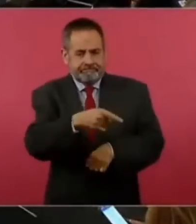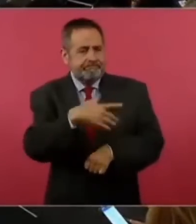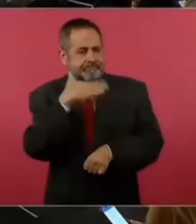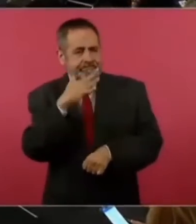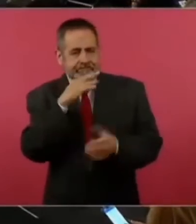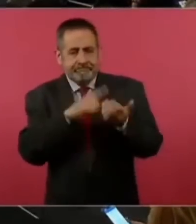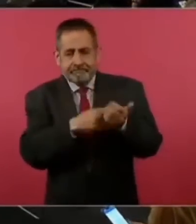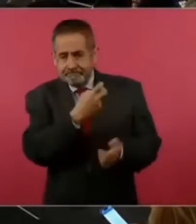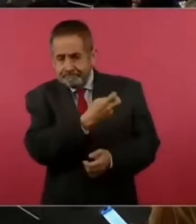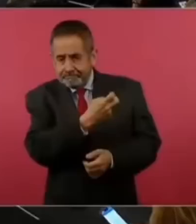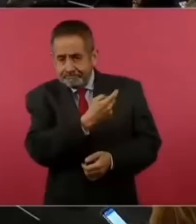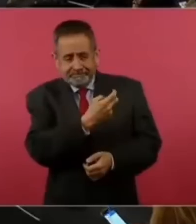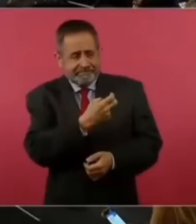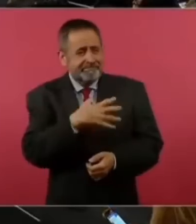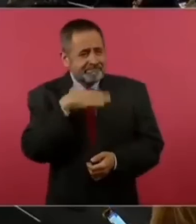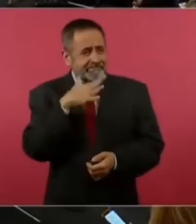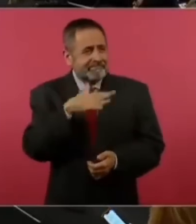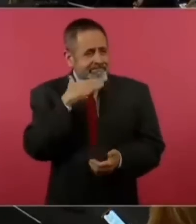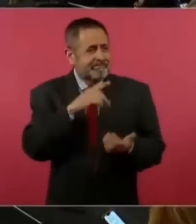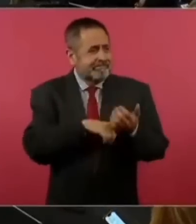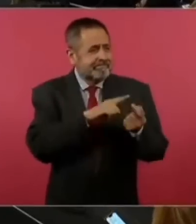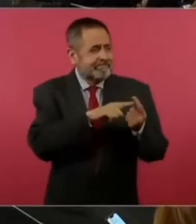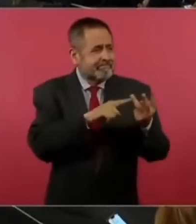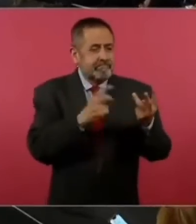eso es lo que ha dado al traste con todo